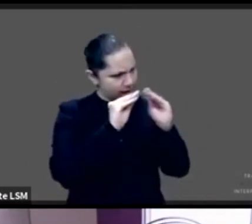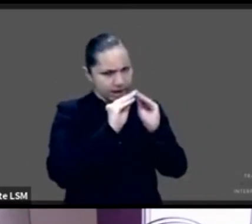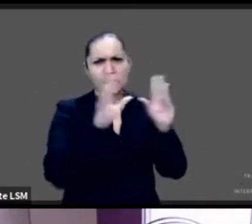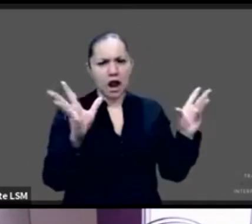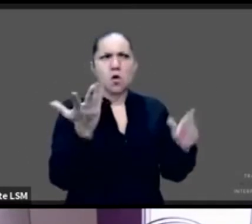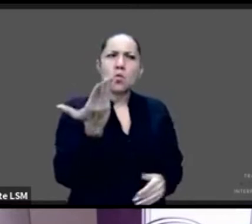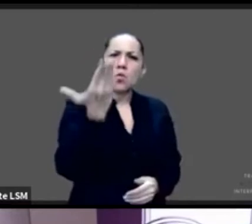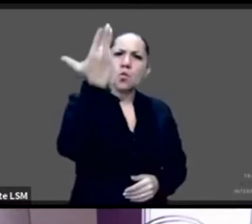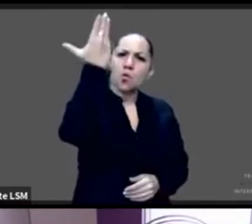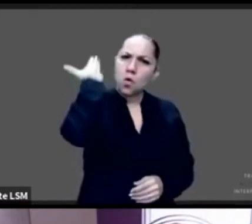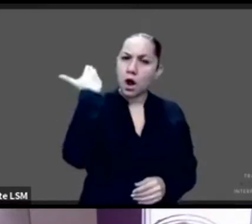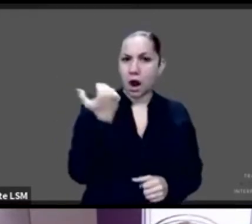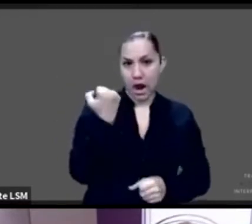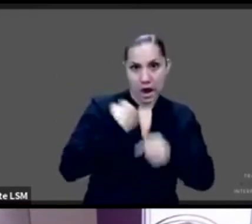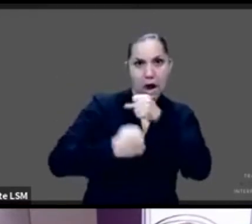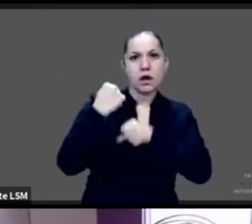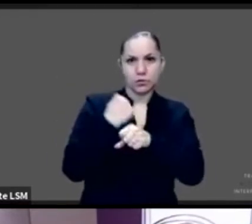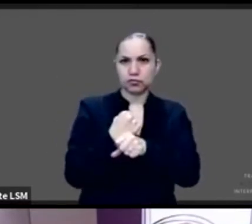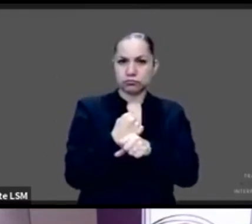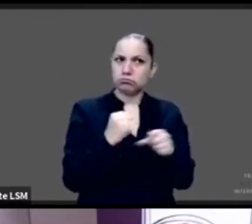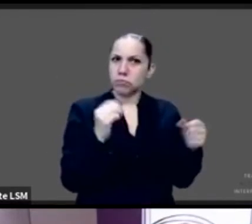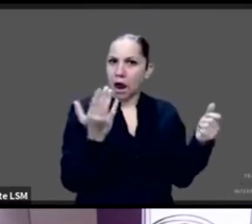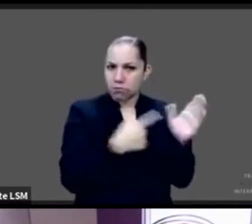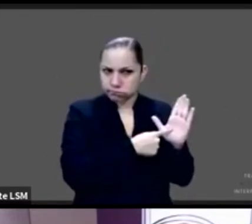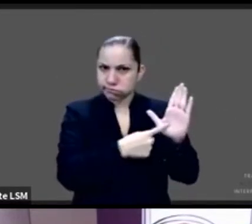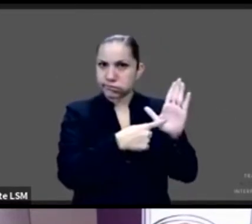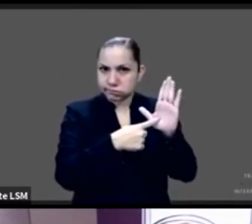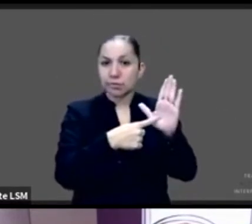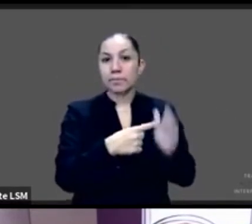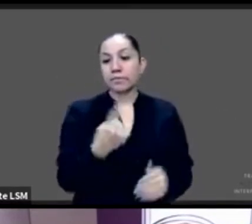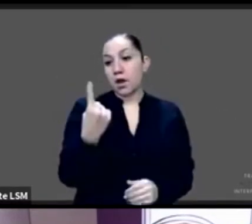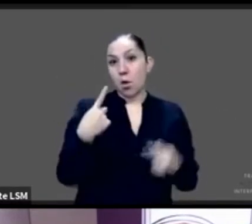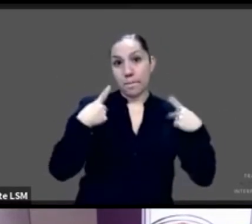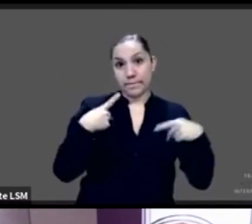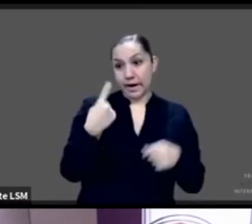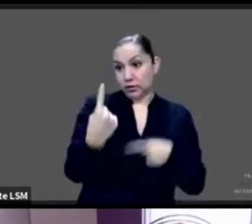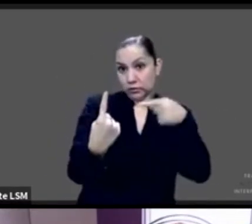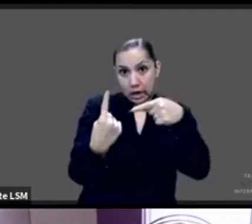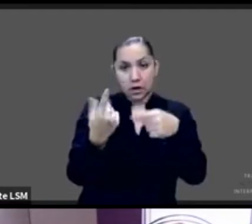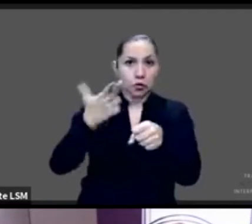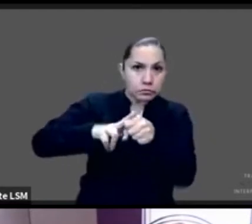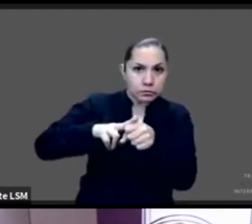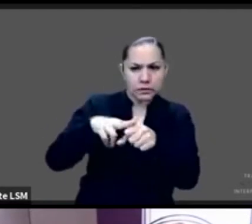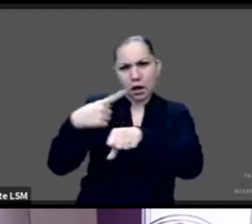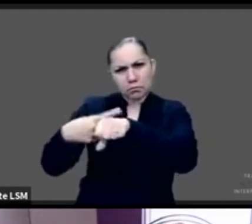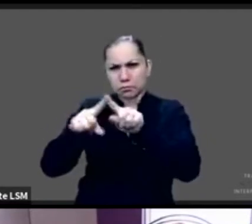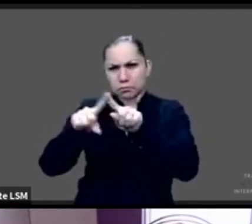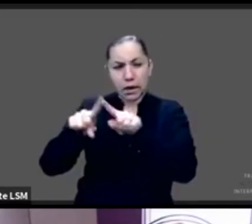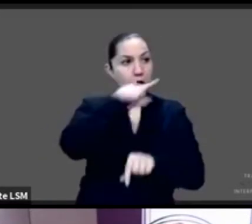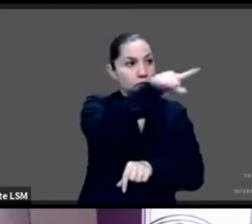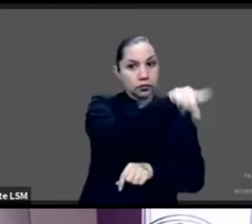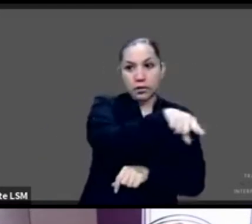documentado que tienen beneficios en muchos niveles, especialmente pensando en el contexto de la